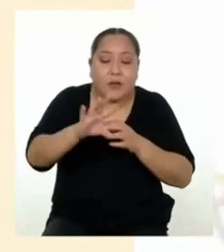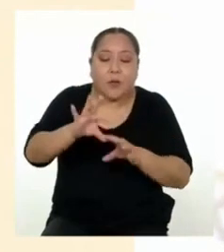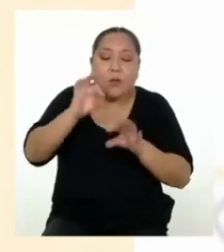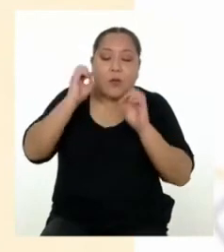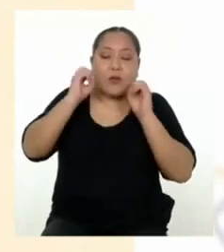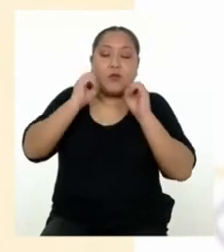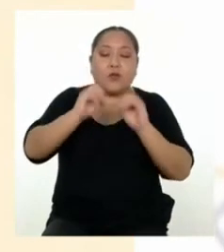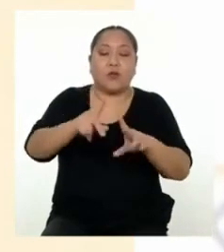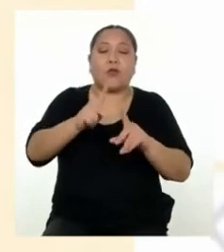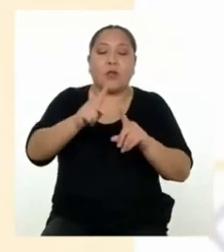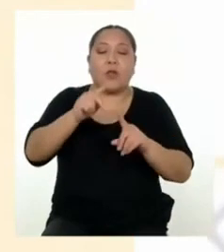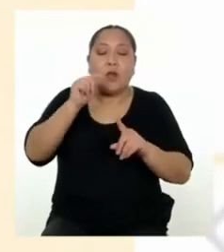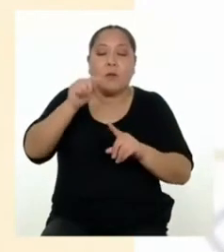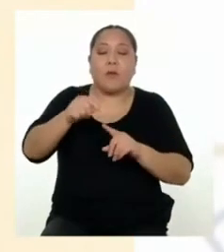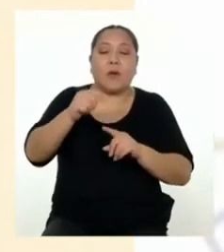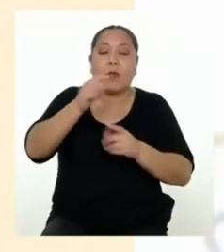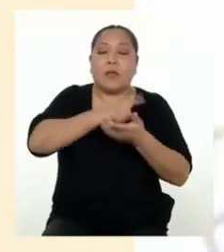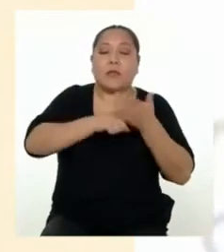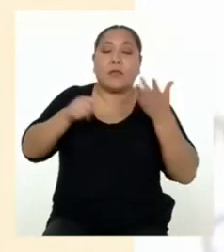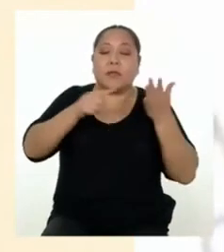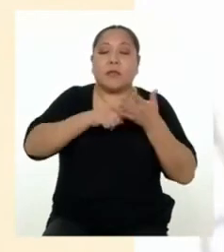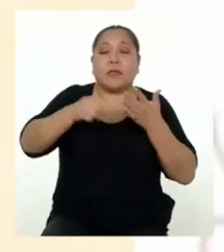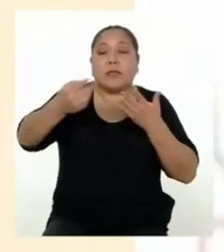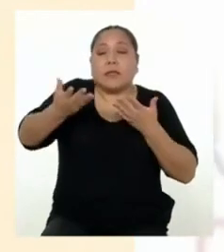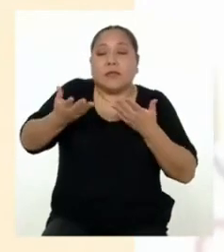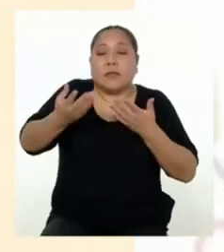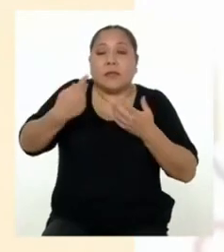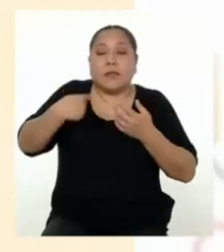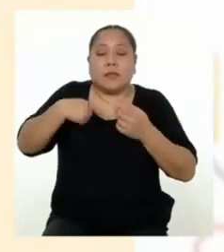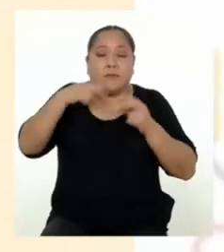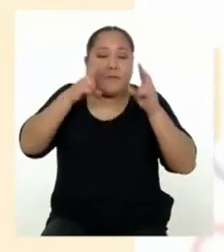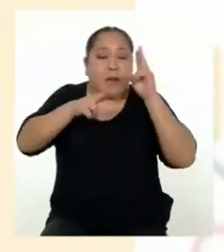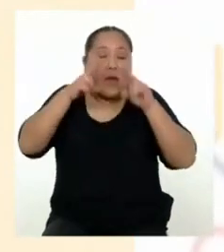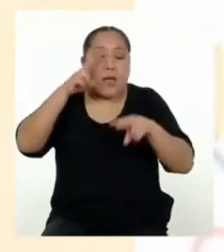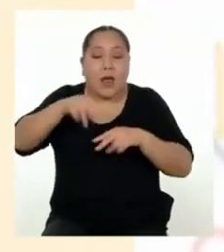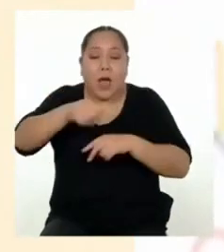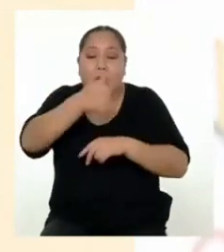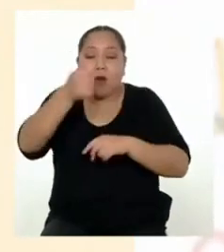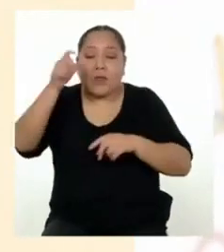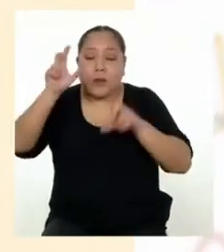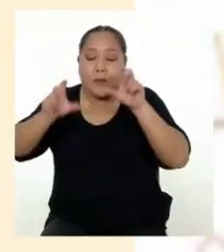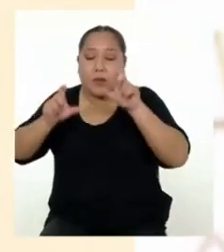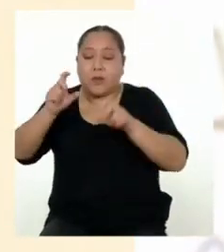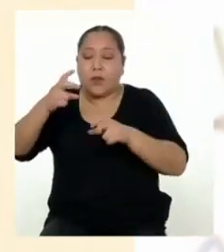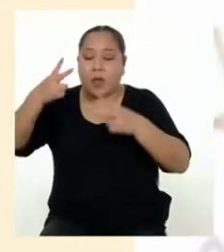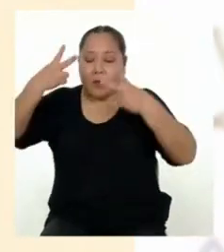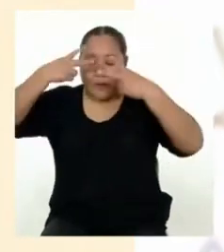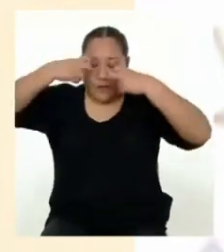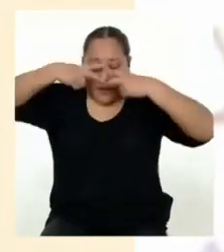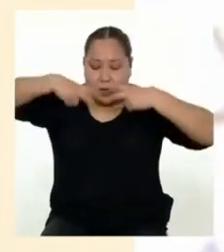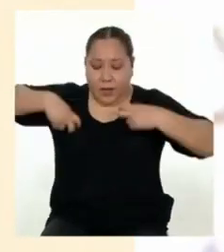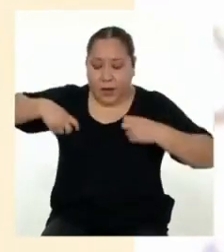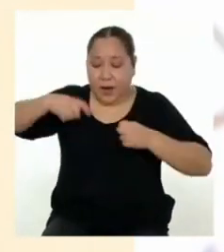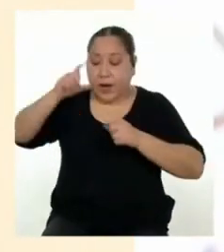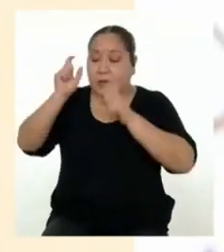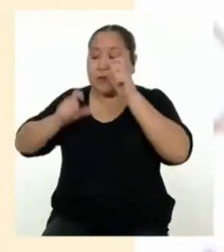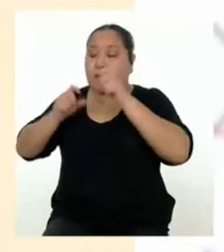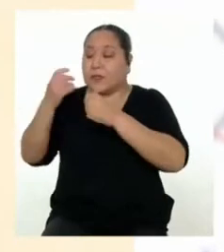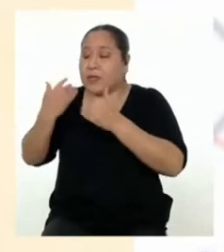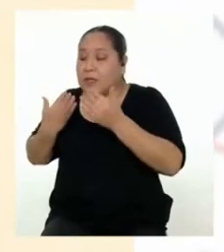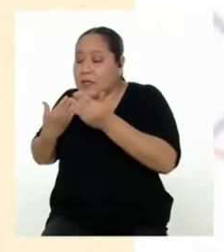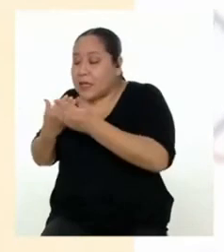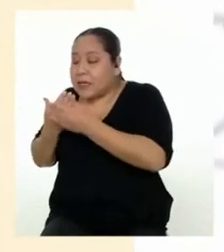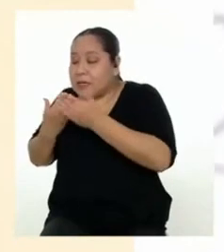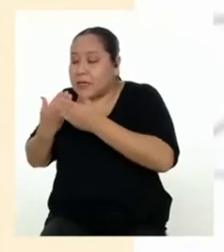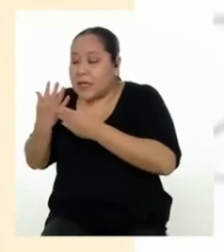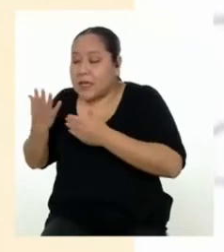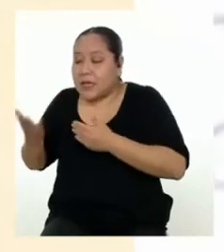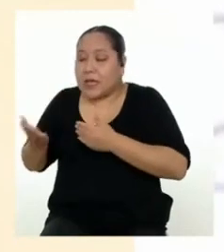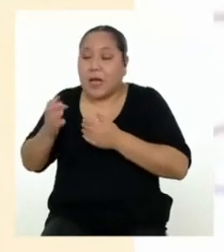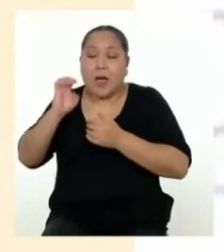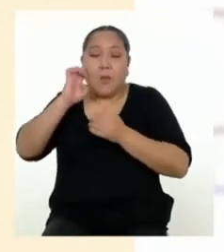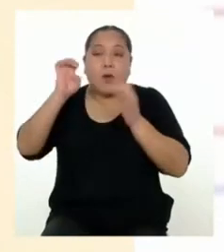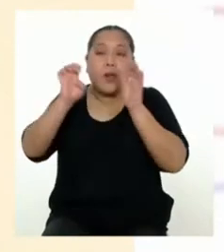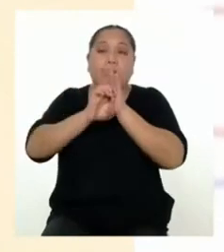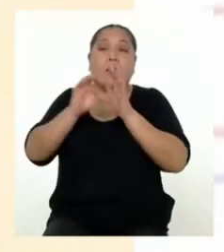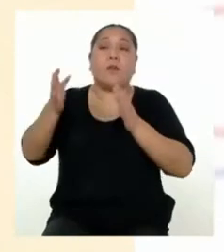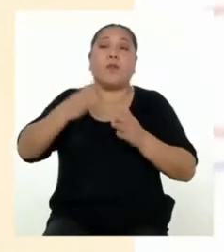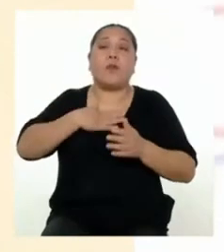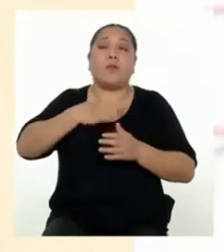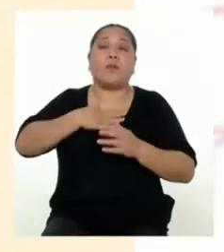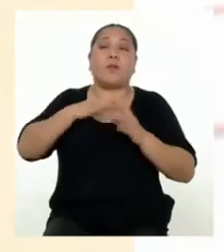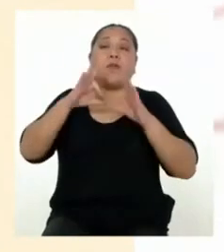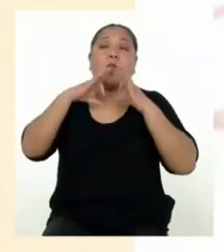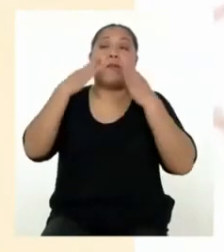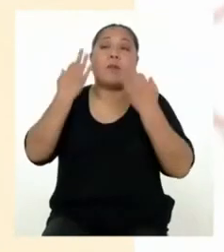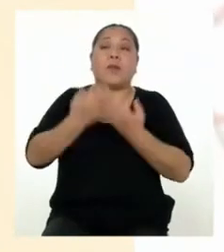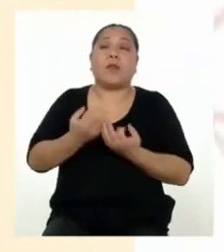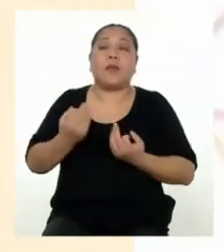descubrirnos a nosotros mismos. Y también para descubrir al otro. A las personas que están cerca de nosotros, en este caso, nuestras familias.